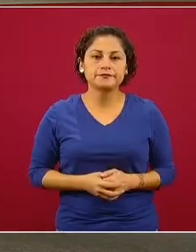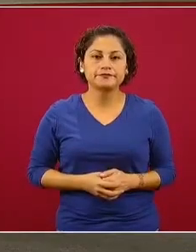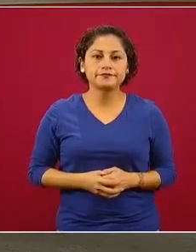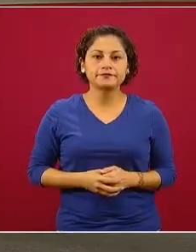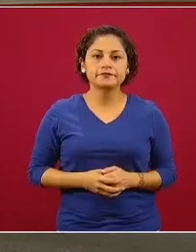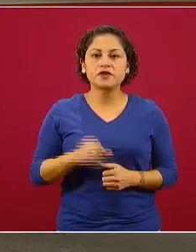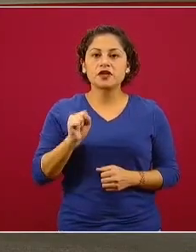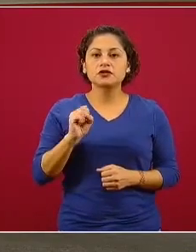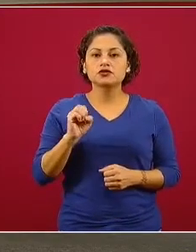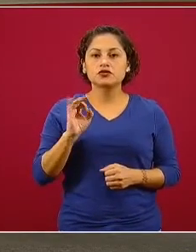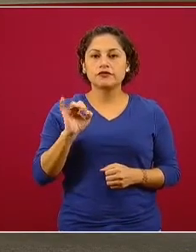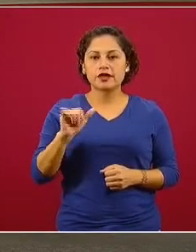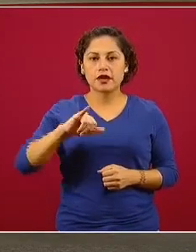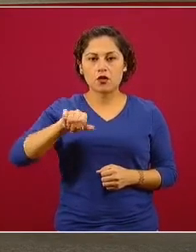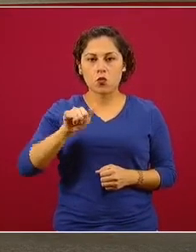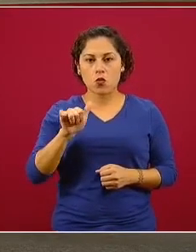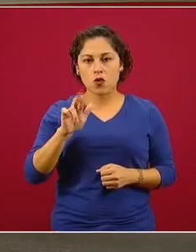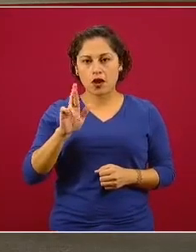Sofía Juárez, por favor.